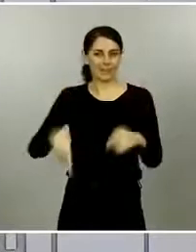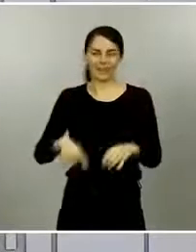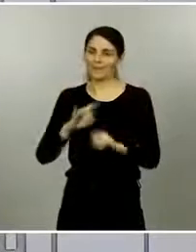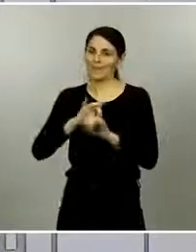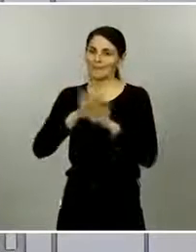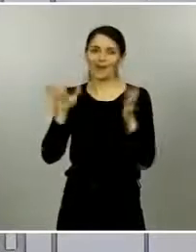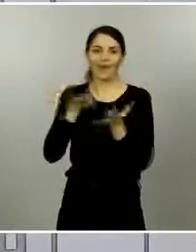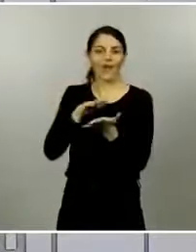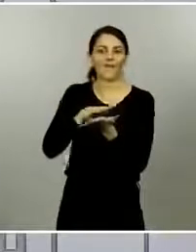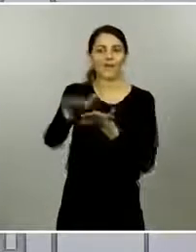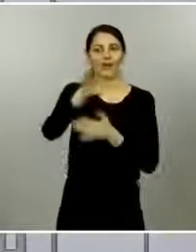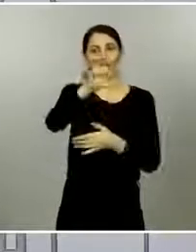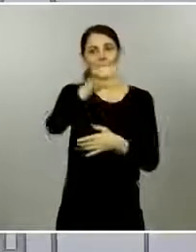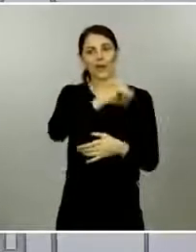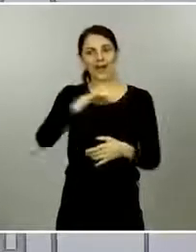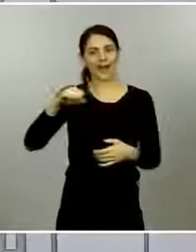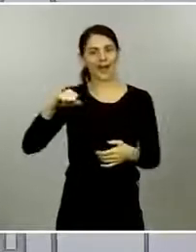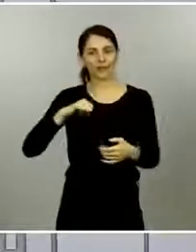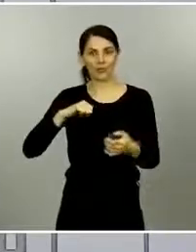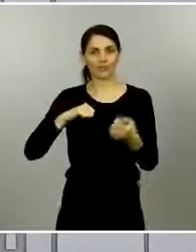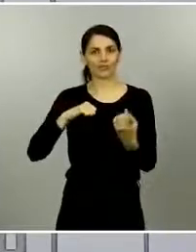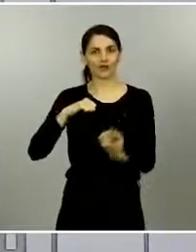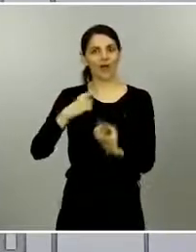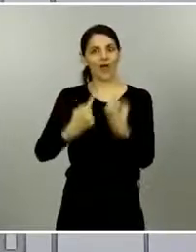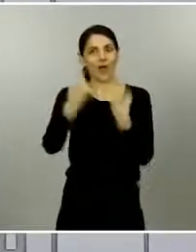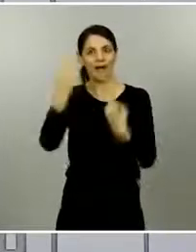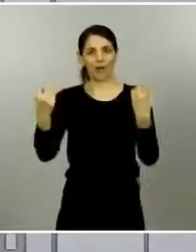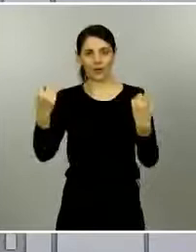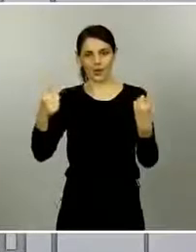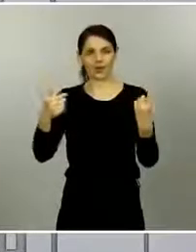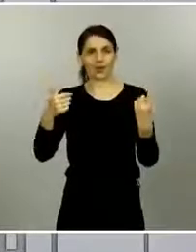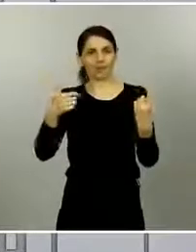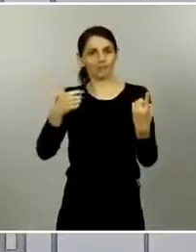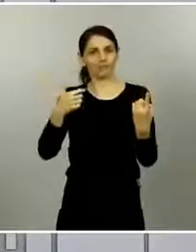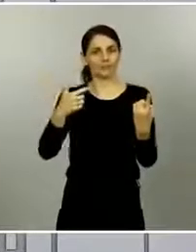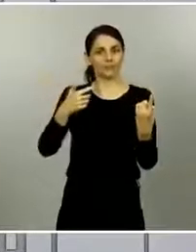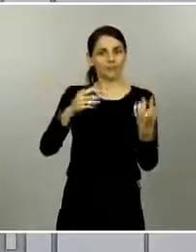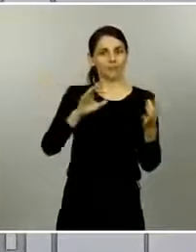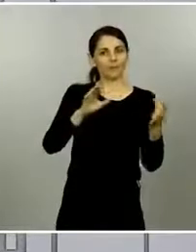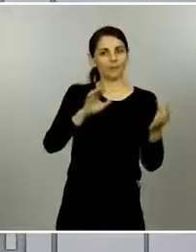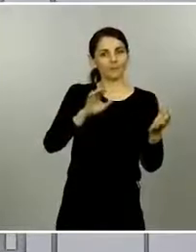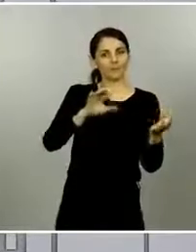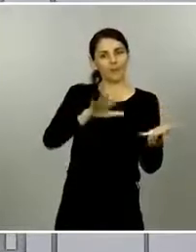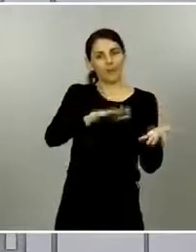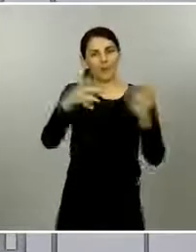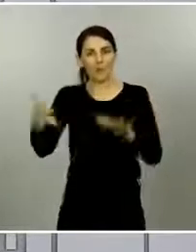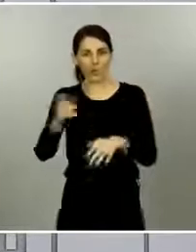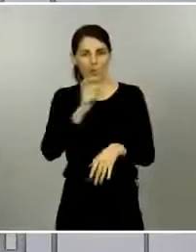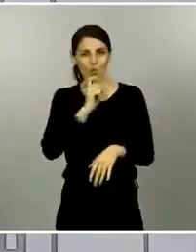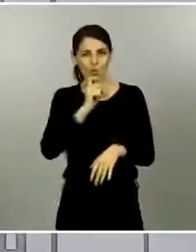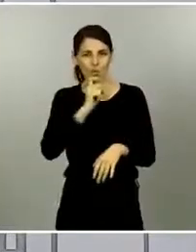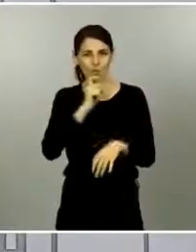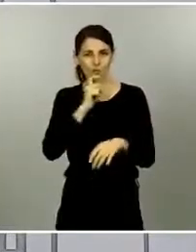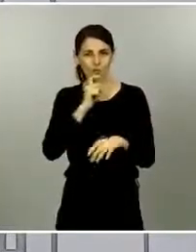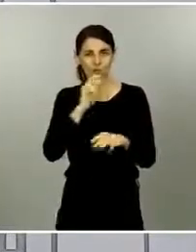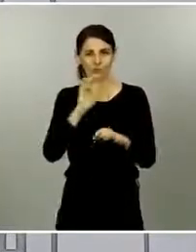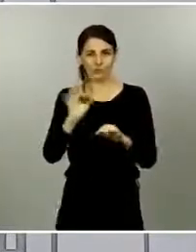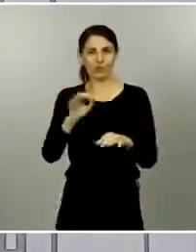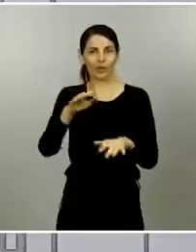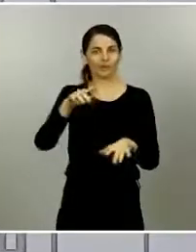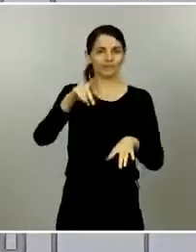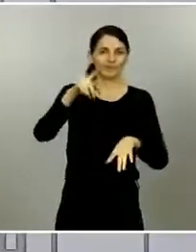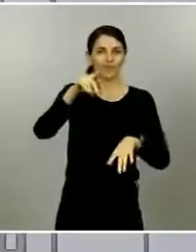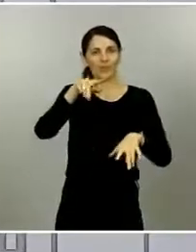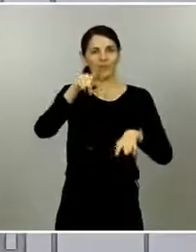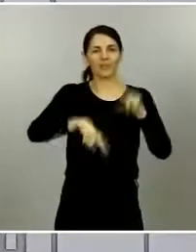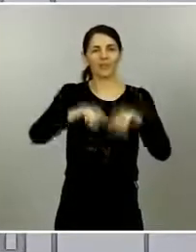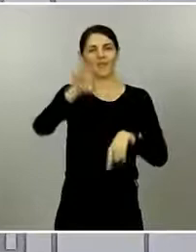comunidades autónomas que estaban en fases más iniciales de la epidemia que aquellas que ya llevaban un recorrido aunque fuera corto